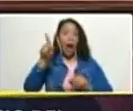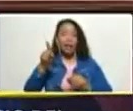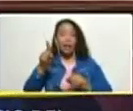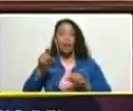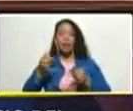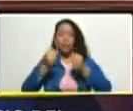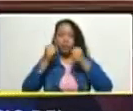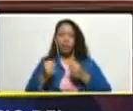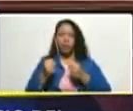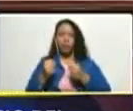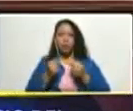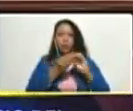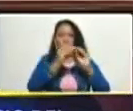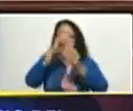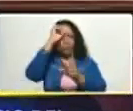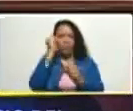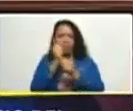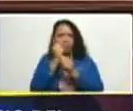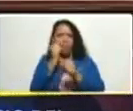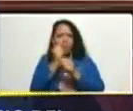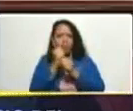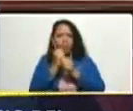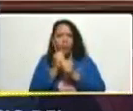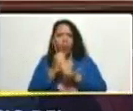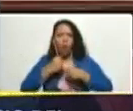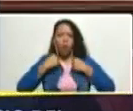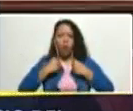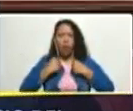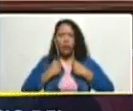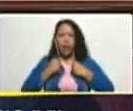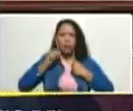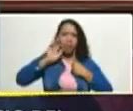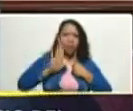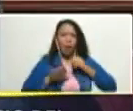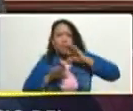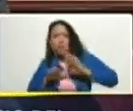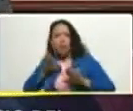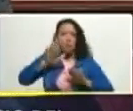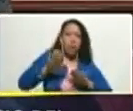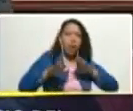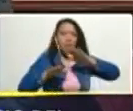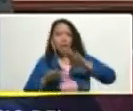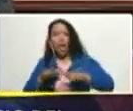marcha con poderoso paso con certeza absoluta